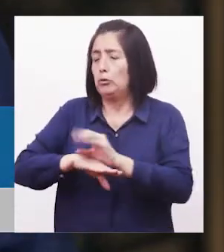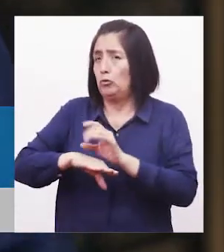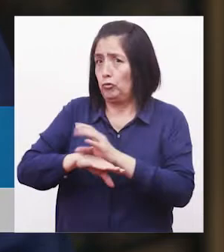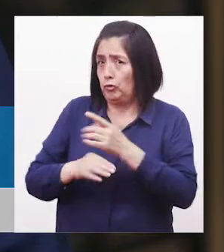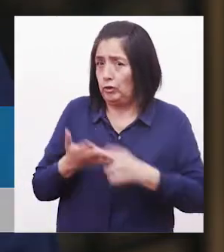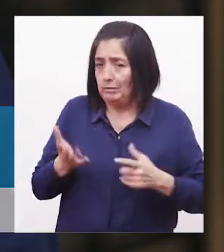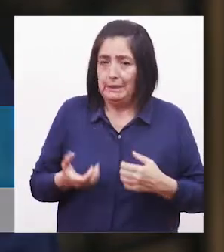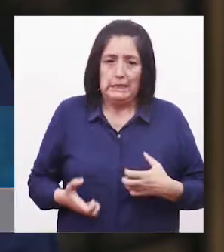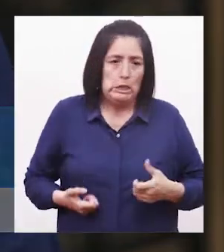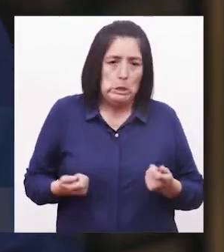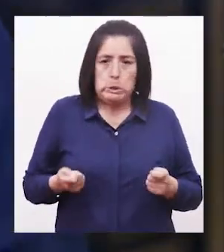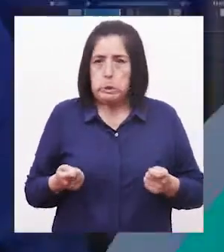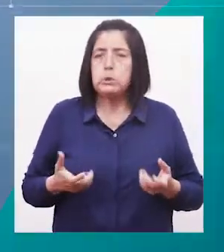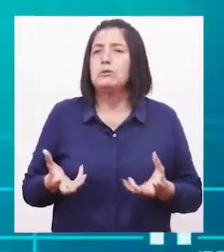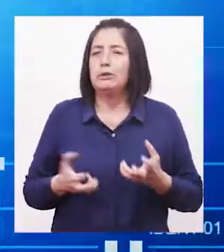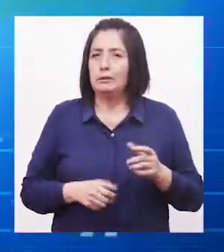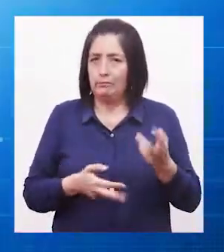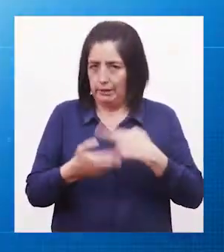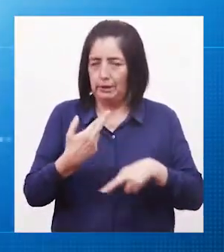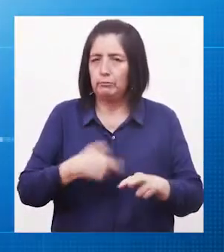manejar la ira. Volvemos.